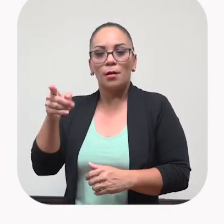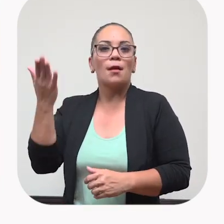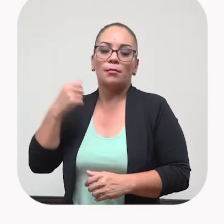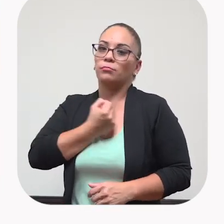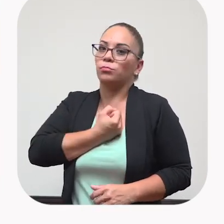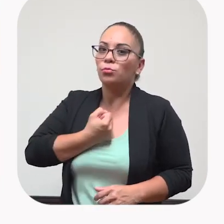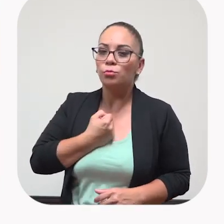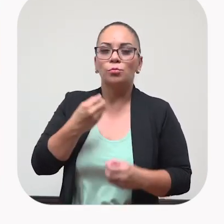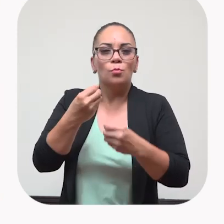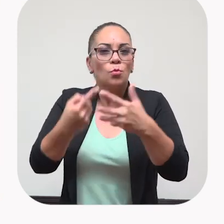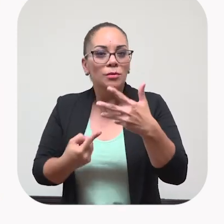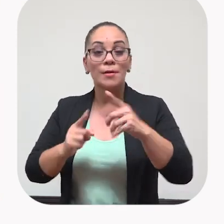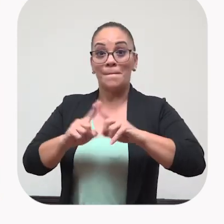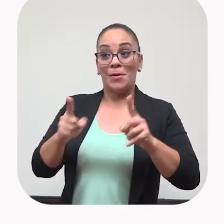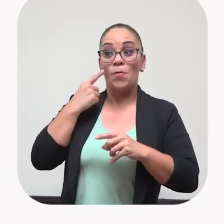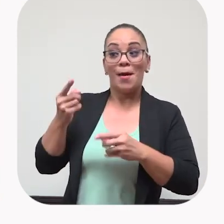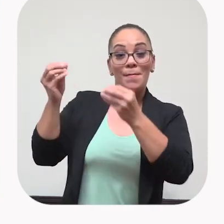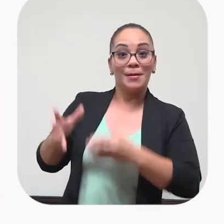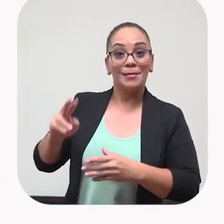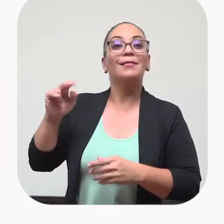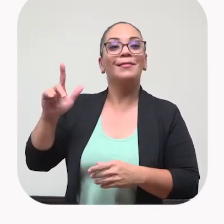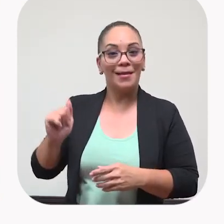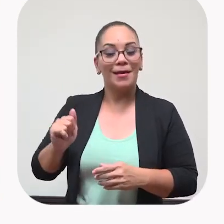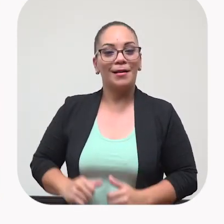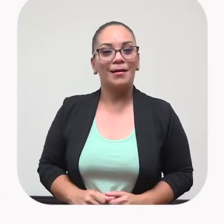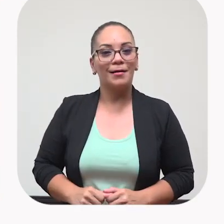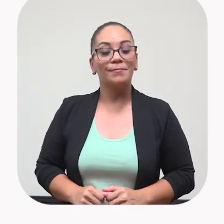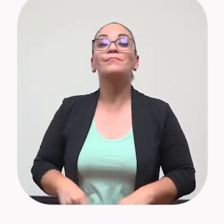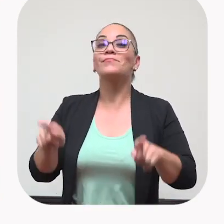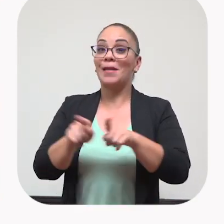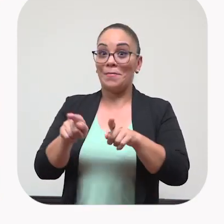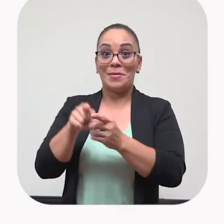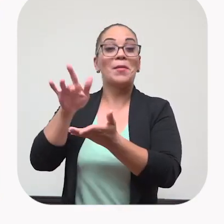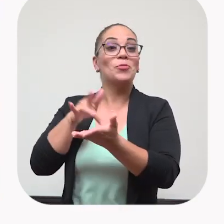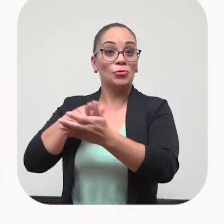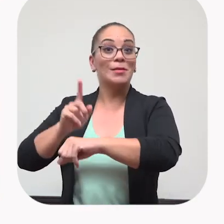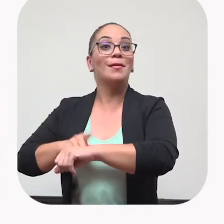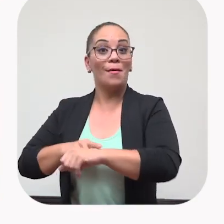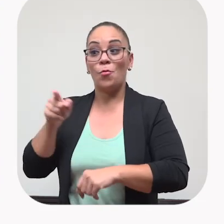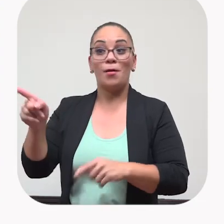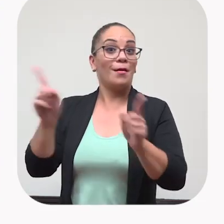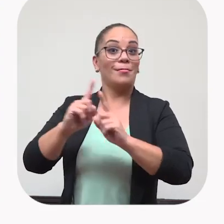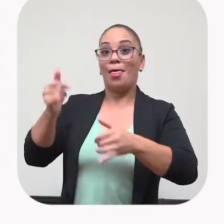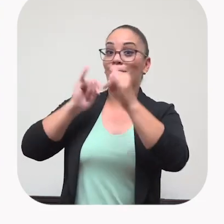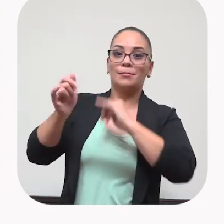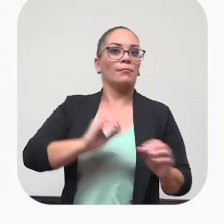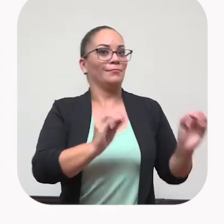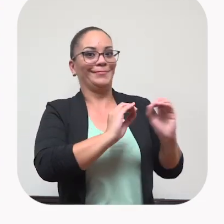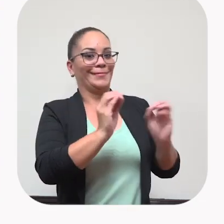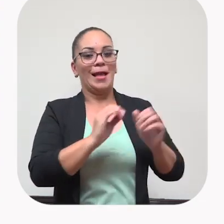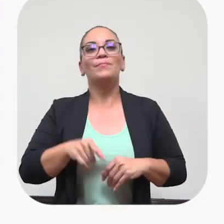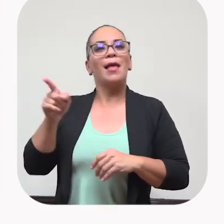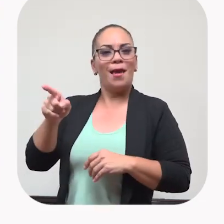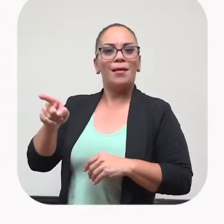lo que hizo, el sacrificio, etcétera. Pero la niña Nela no desperdició el tiempo parrandeando mucho. Para